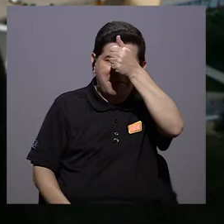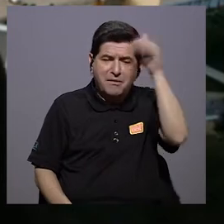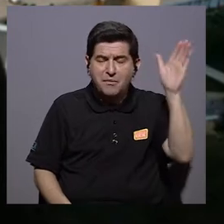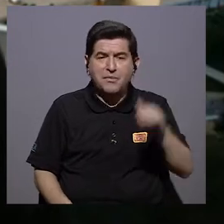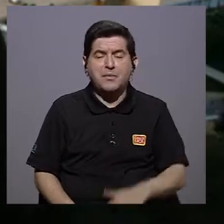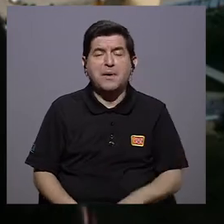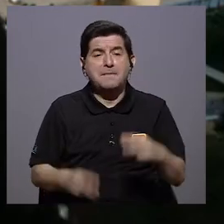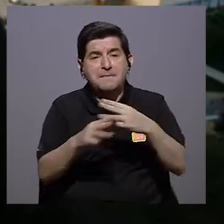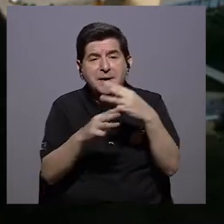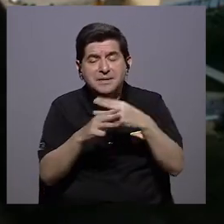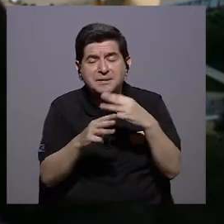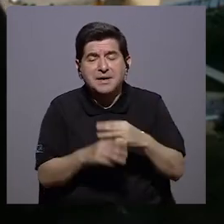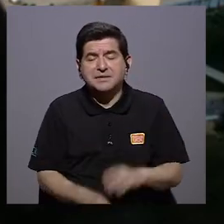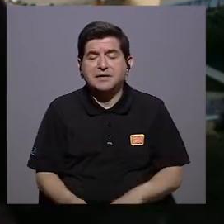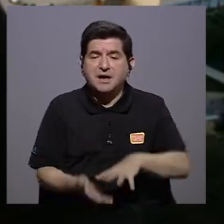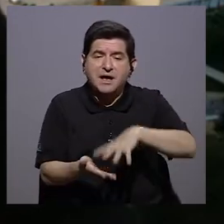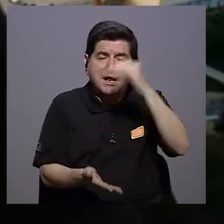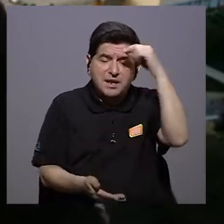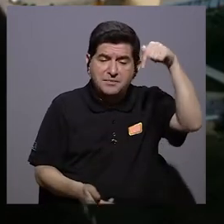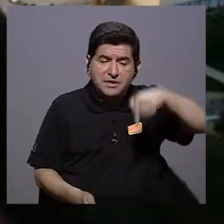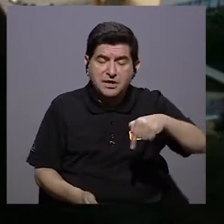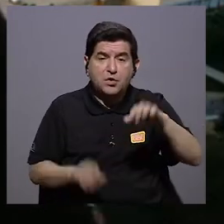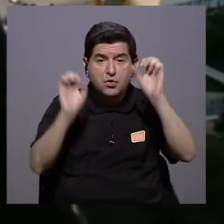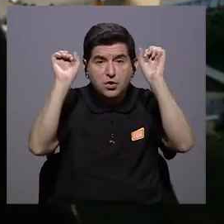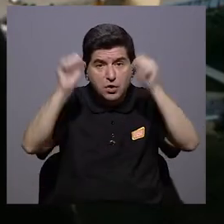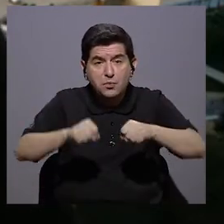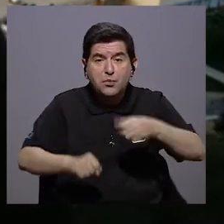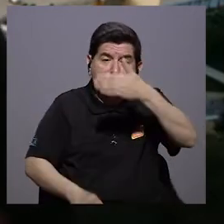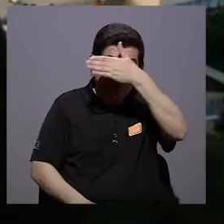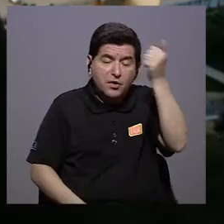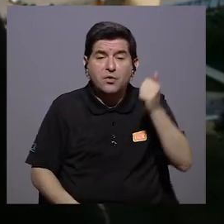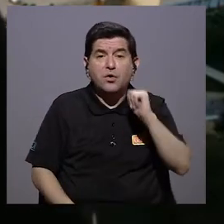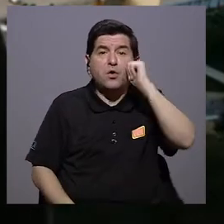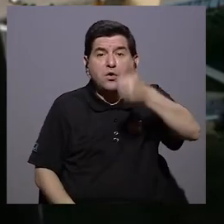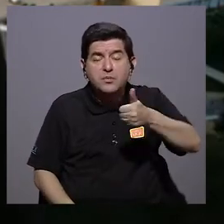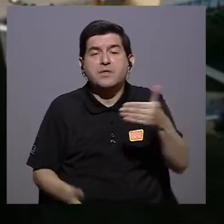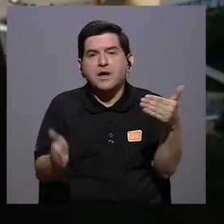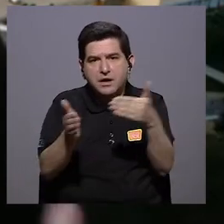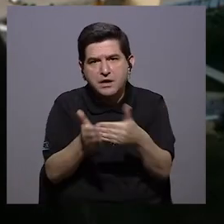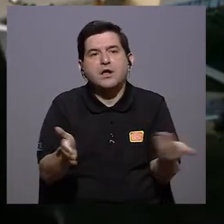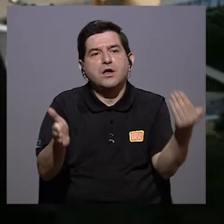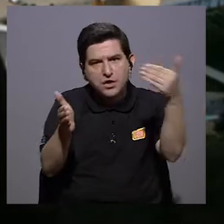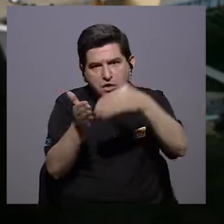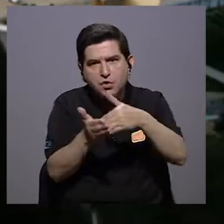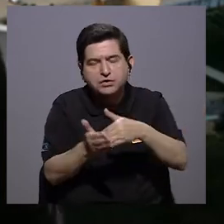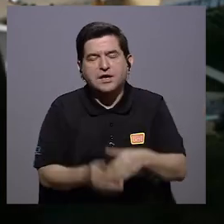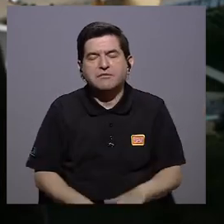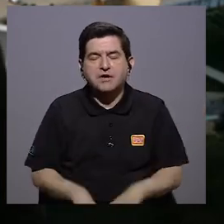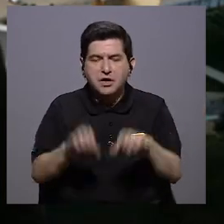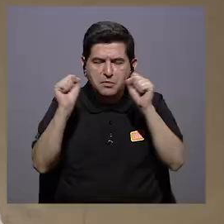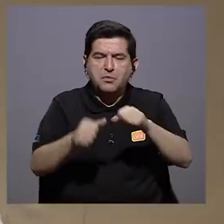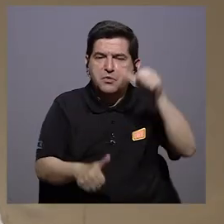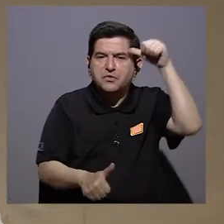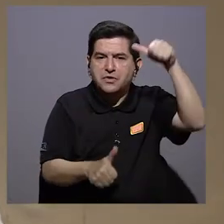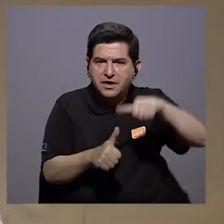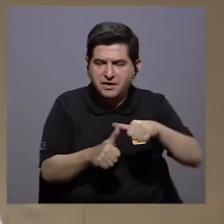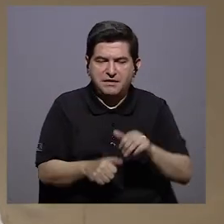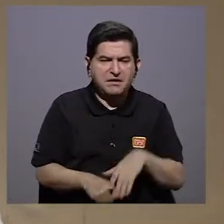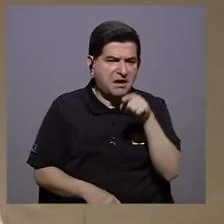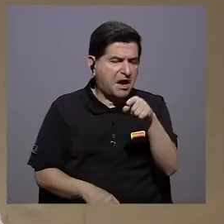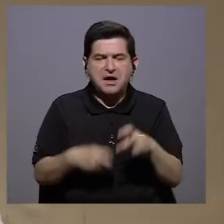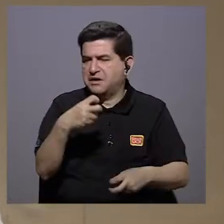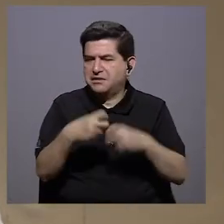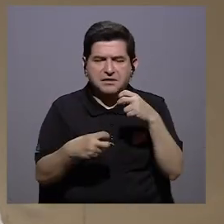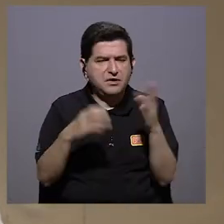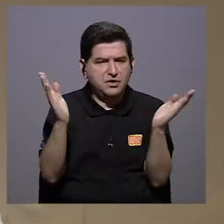determinadas habilidades matemáticas, la van a aprender hoy y la pueden olvidar mañana y la pueden volver a recuperar. Ahí no